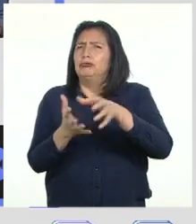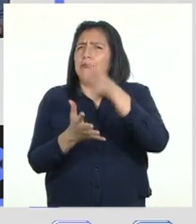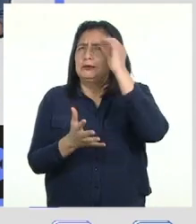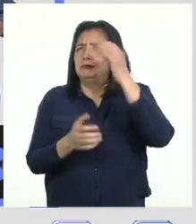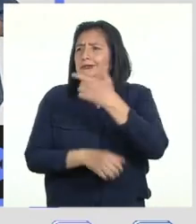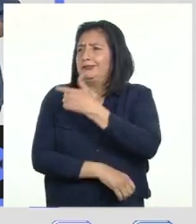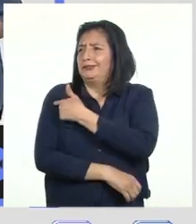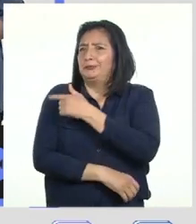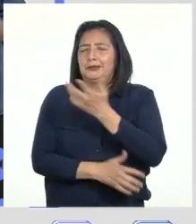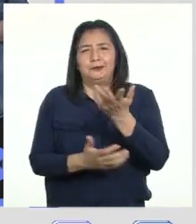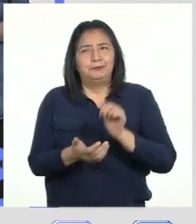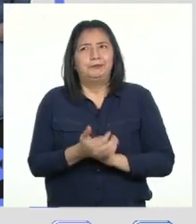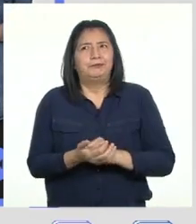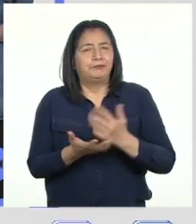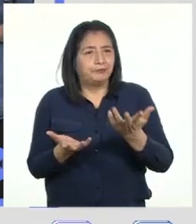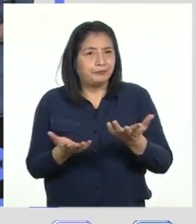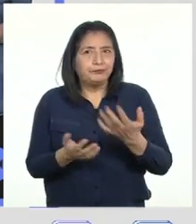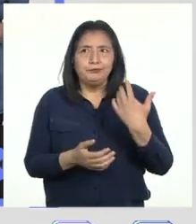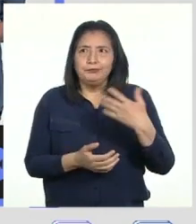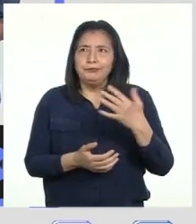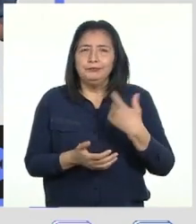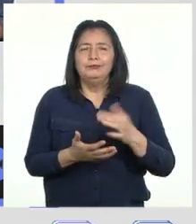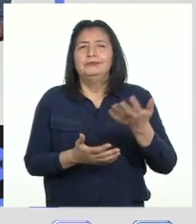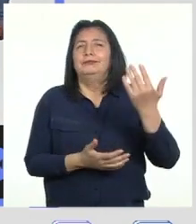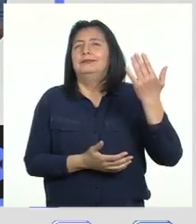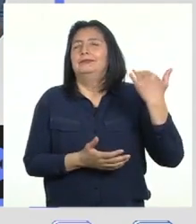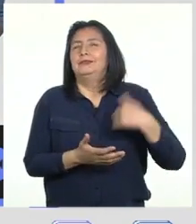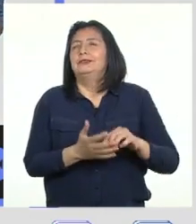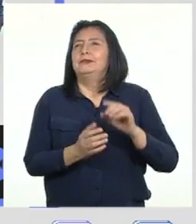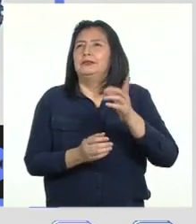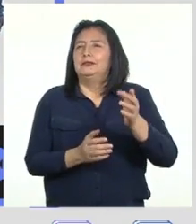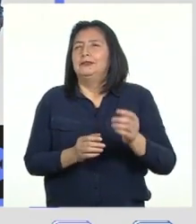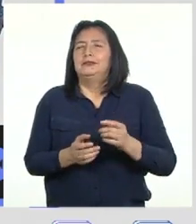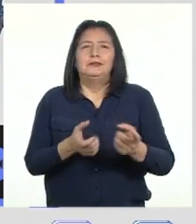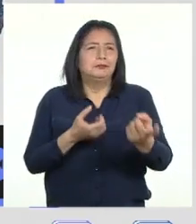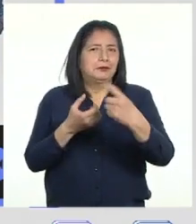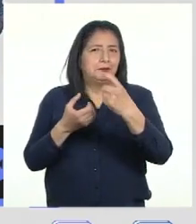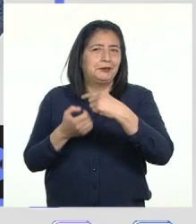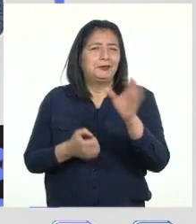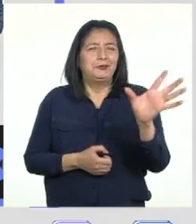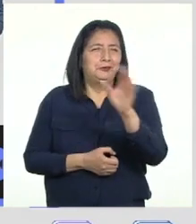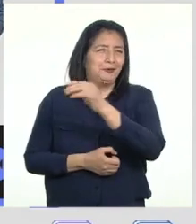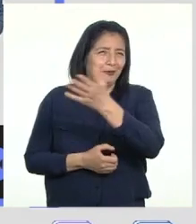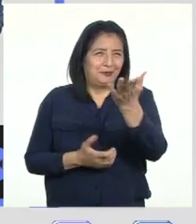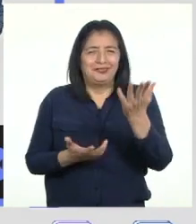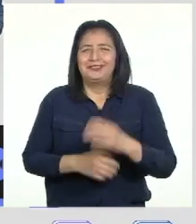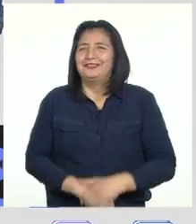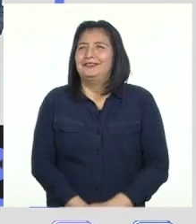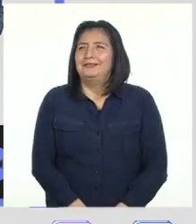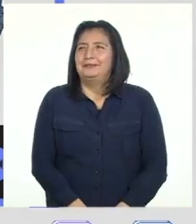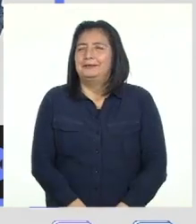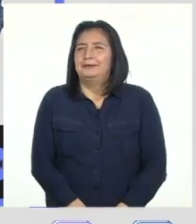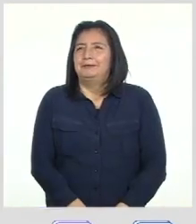las vacunas Tal y como lo hemos venido haciendo con la participación de todas y todos ustedes